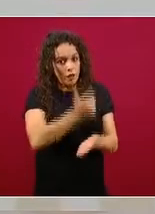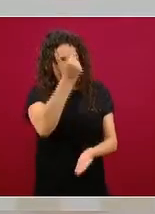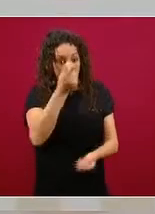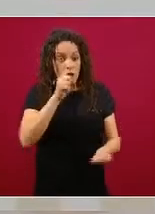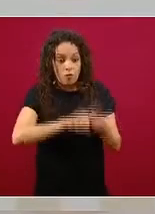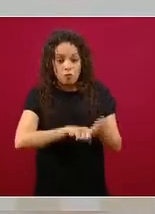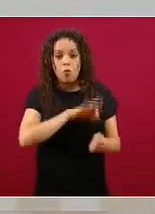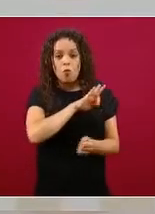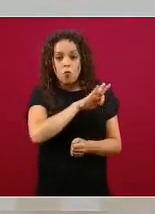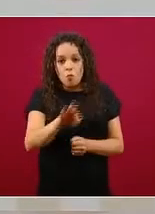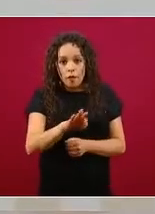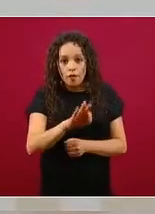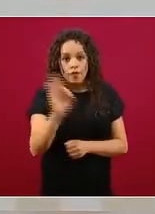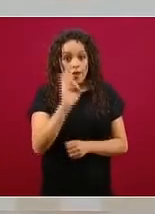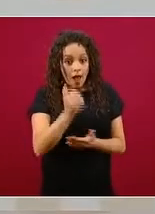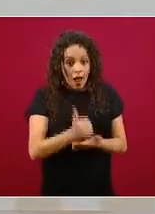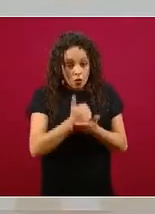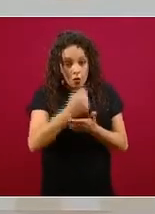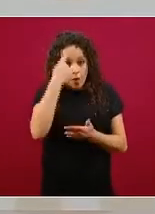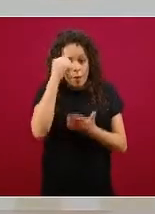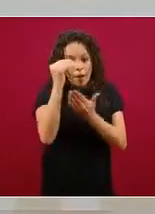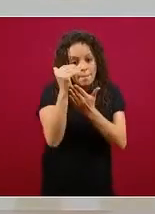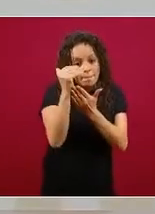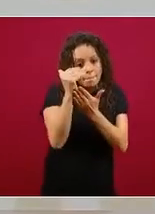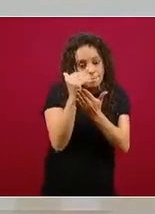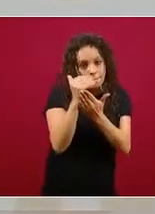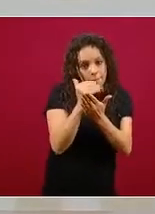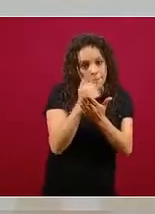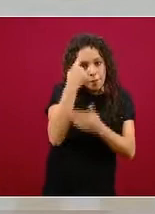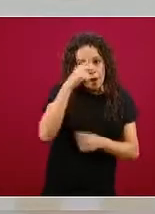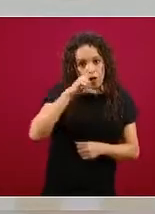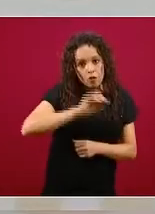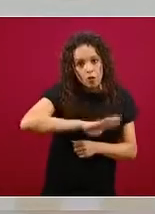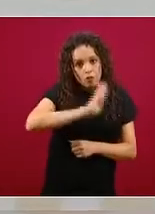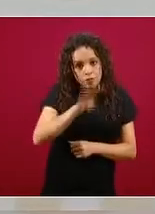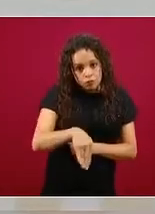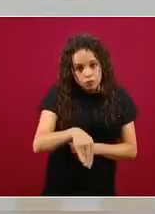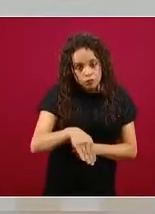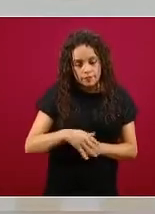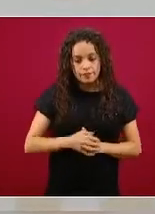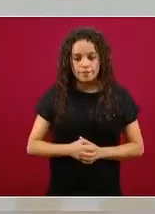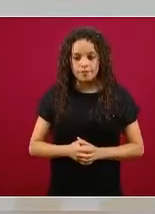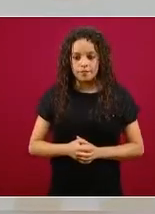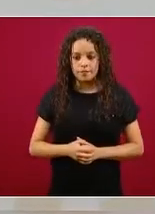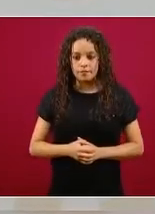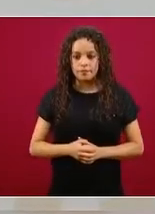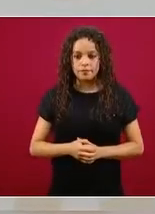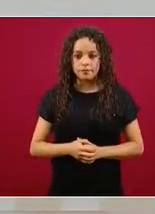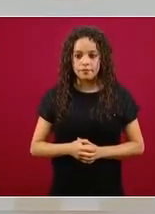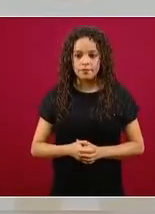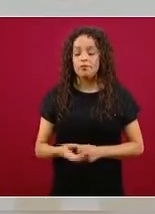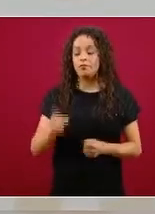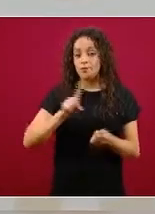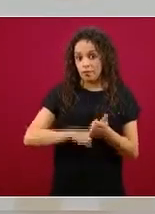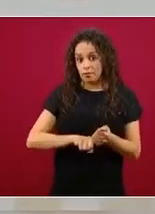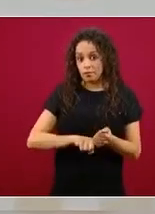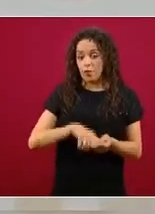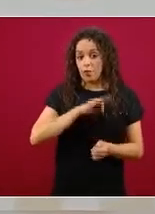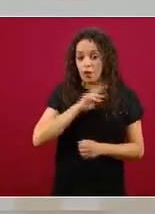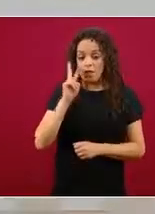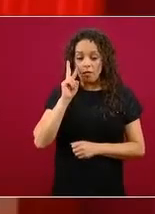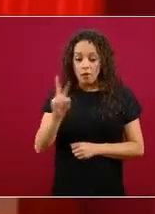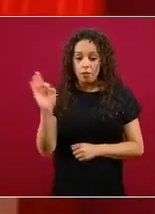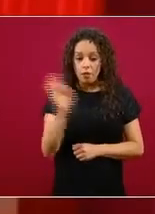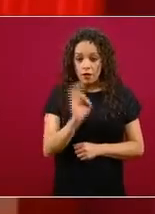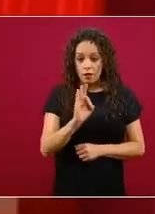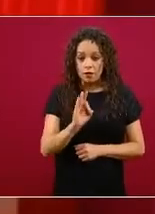reducir la mortalidad un efecto menos notorio menos de una magnitud menor en personas hospitalizadas